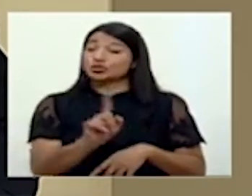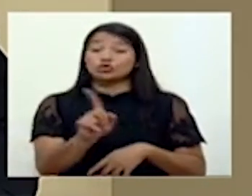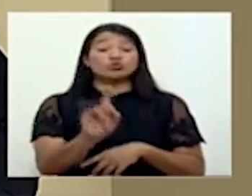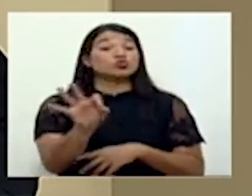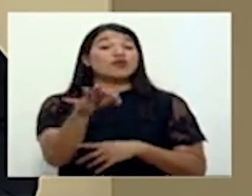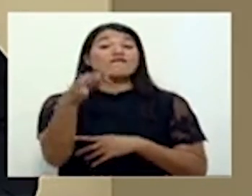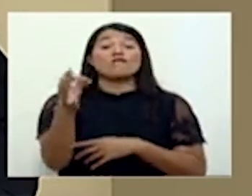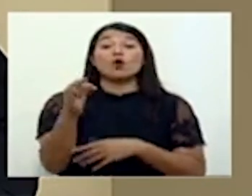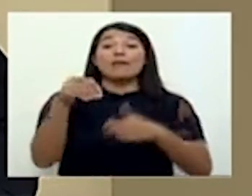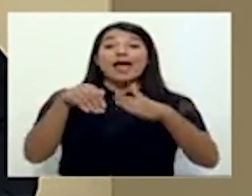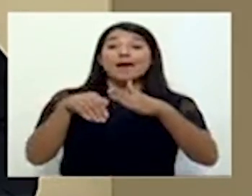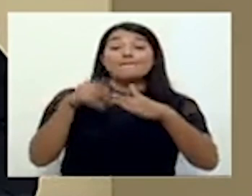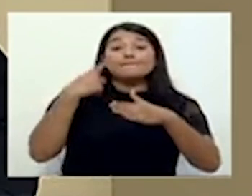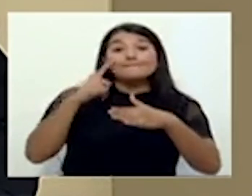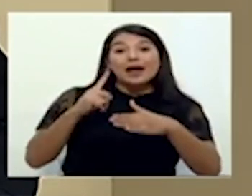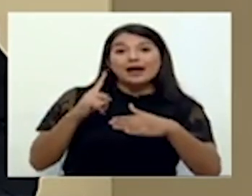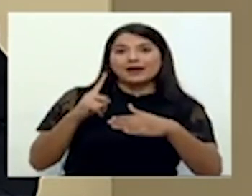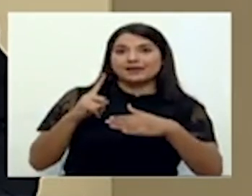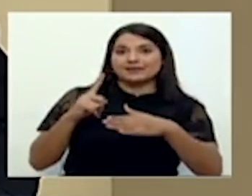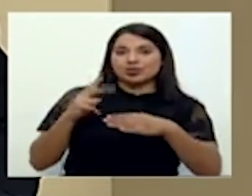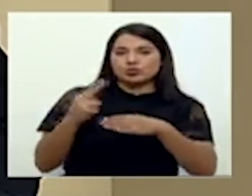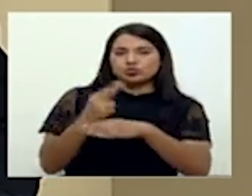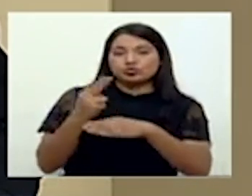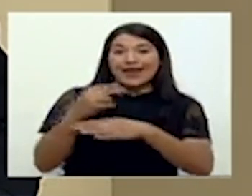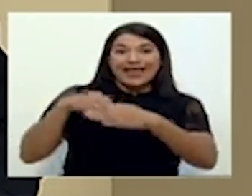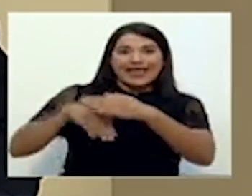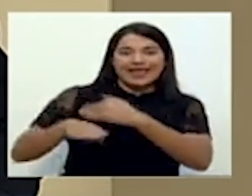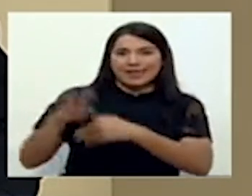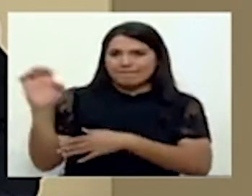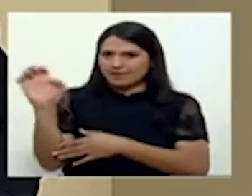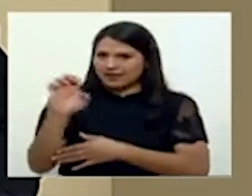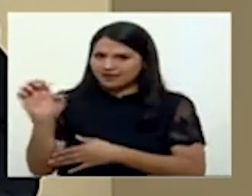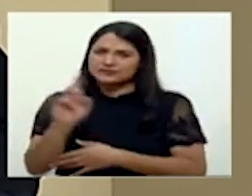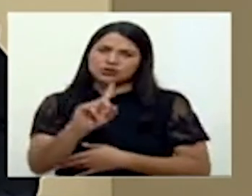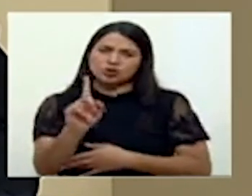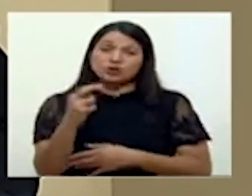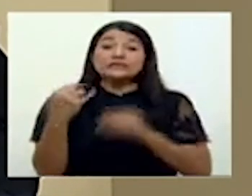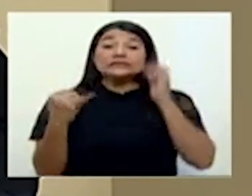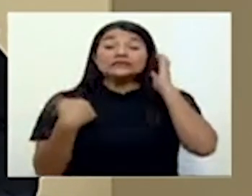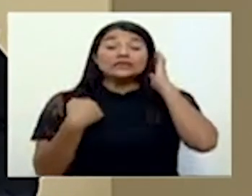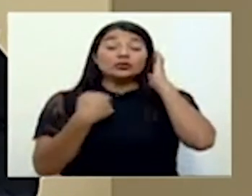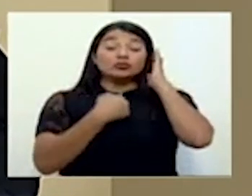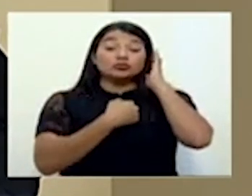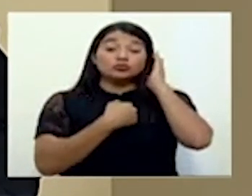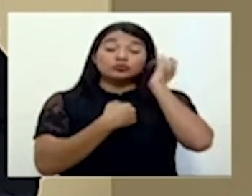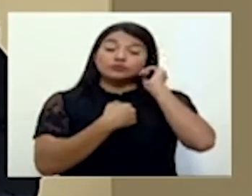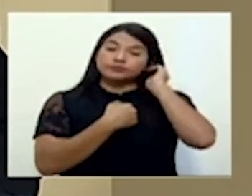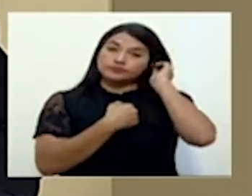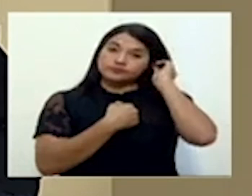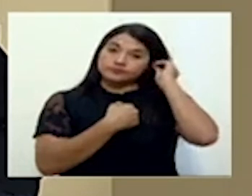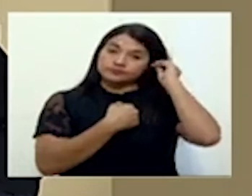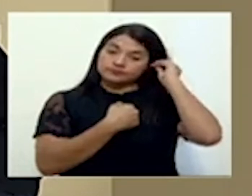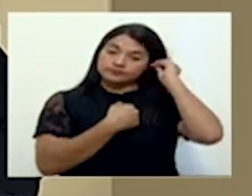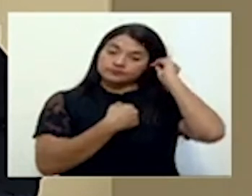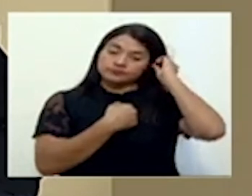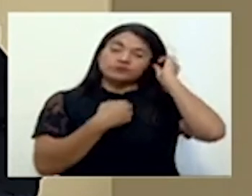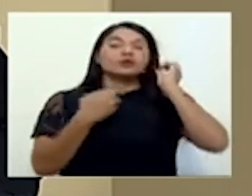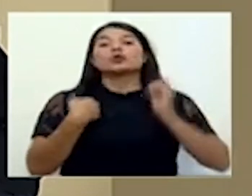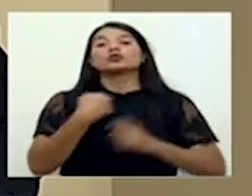tenemos que planificar ampliación de cementerios, lo haremos guardando todas las costumbres, las condiciones